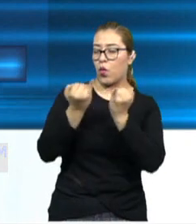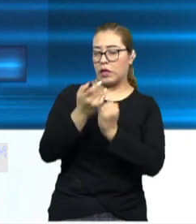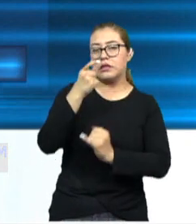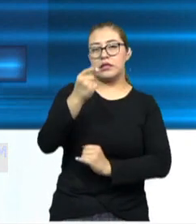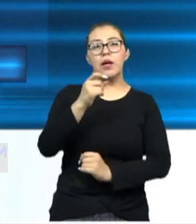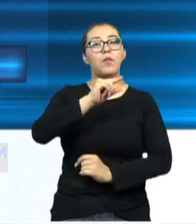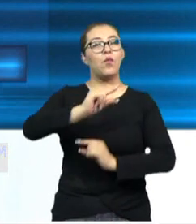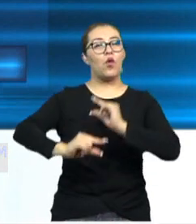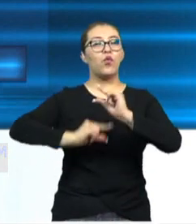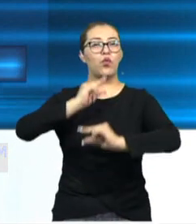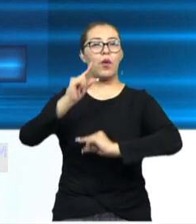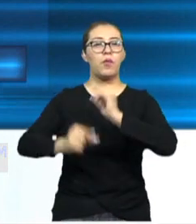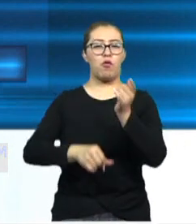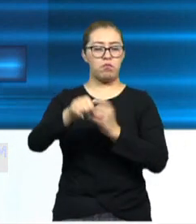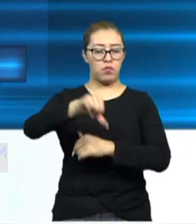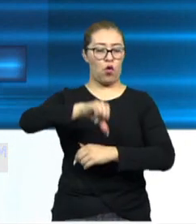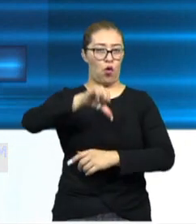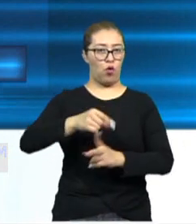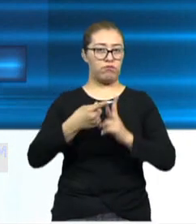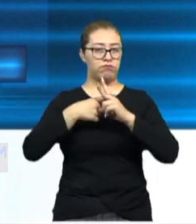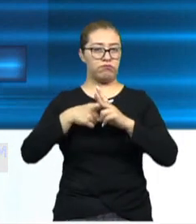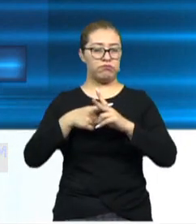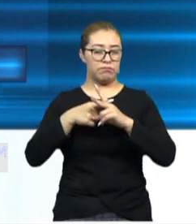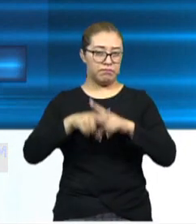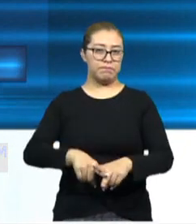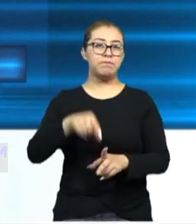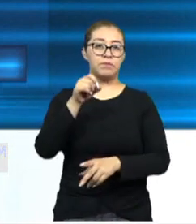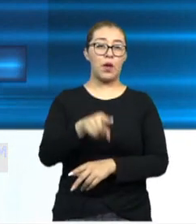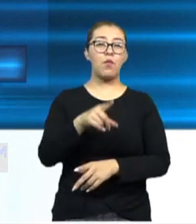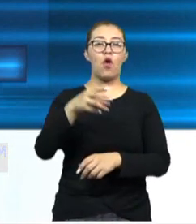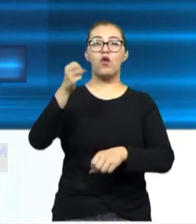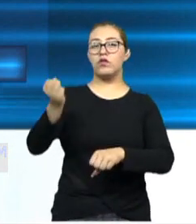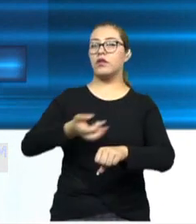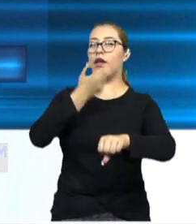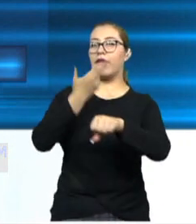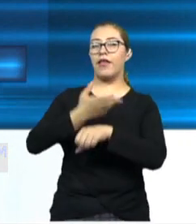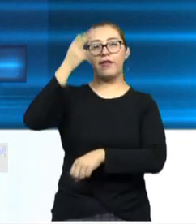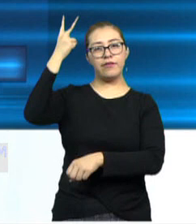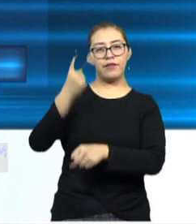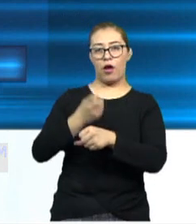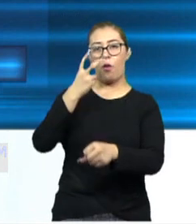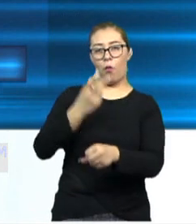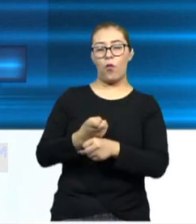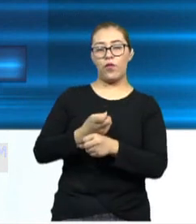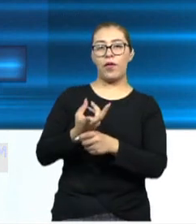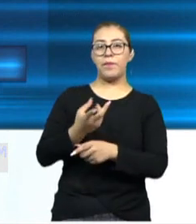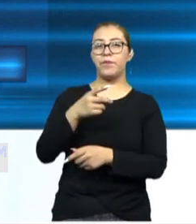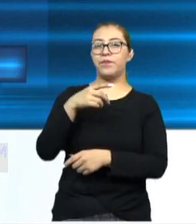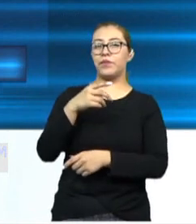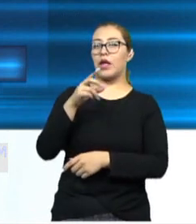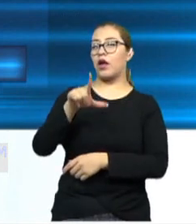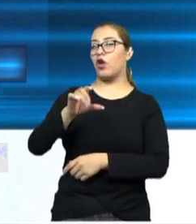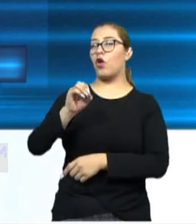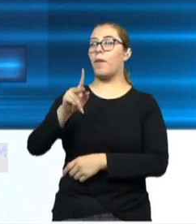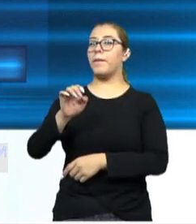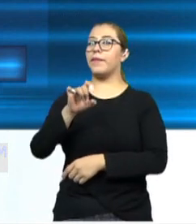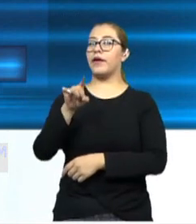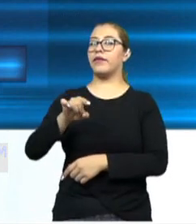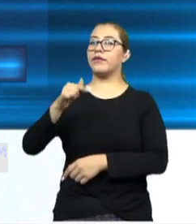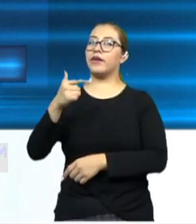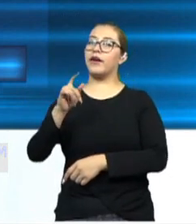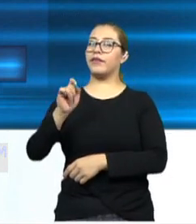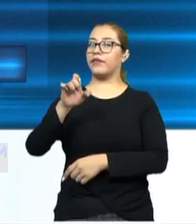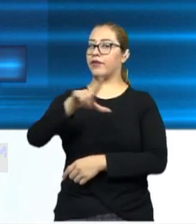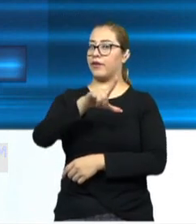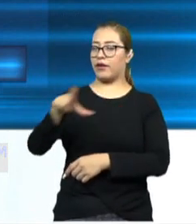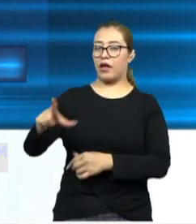va a ir prolongando. Hoy mismo el subsecretario López-Gatell señalaba que para todo el país esta prolongación de la